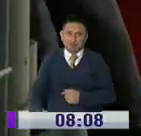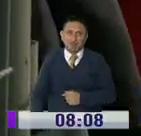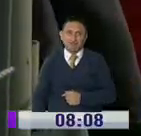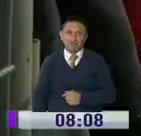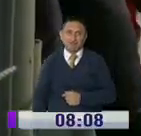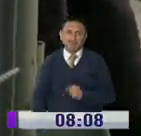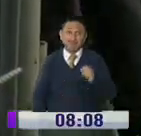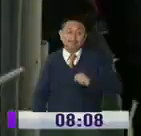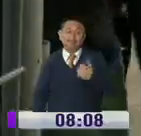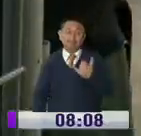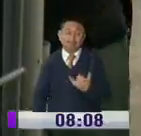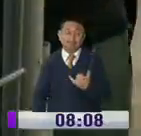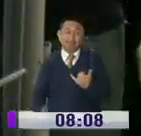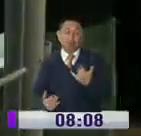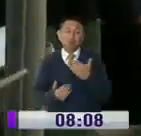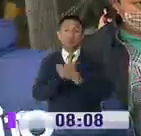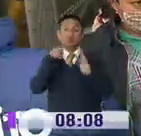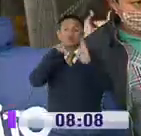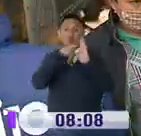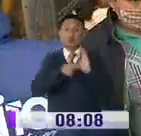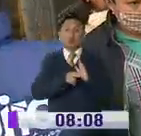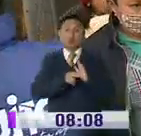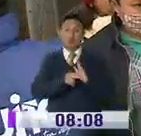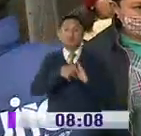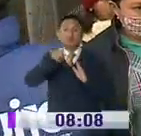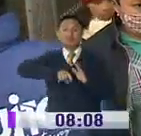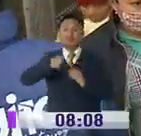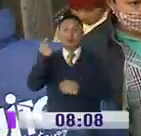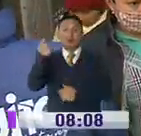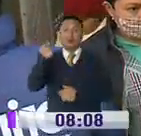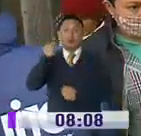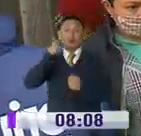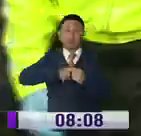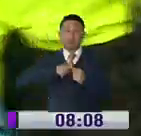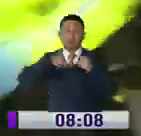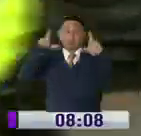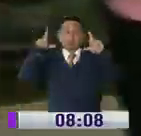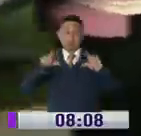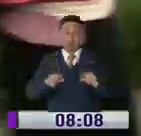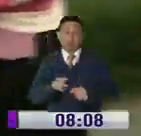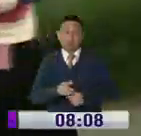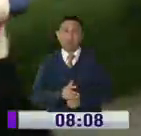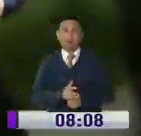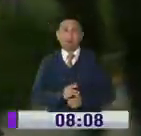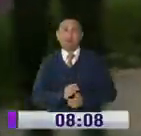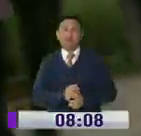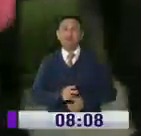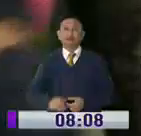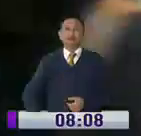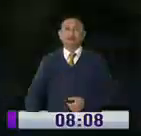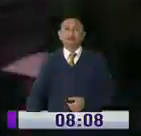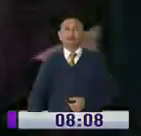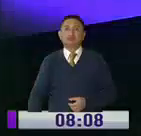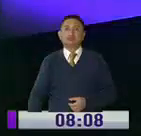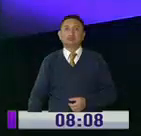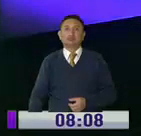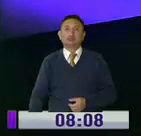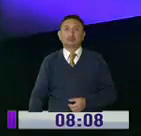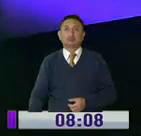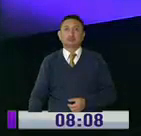Además, se espera que con estas medidas la especulación de precios en Quito frene, informó Sofía Vintimilla.